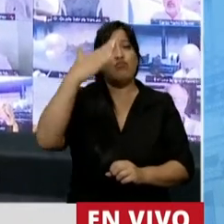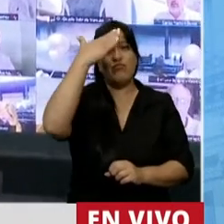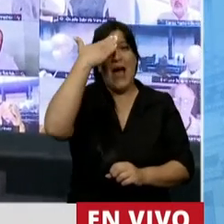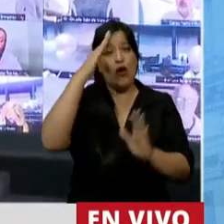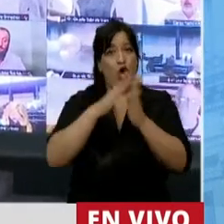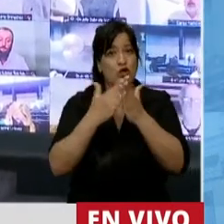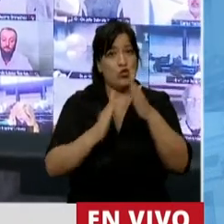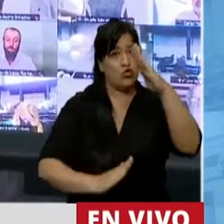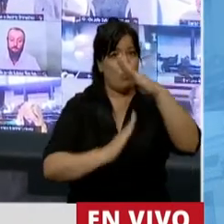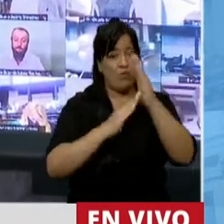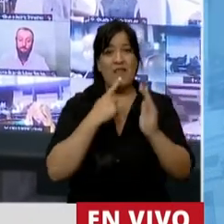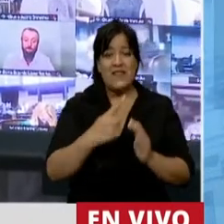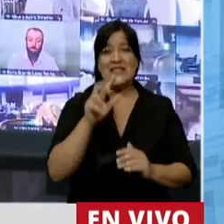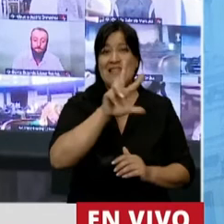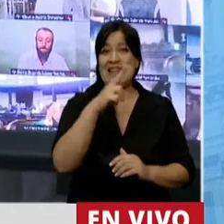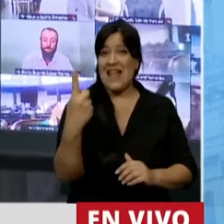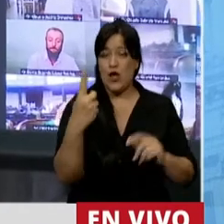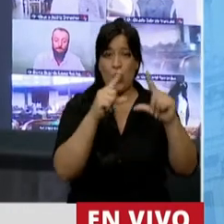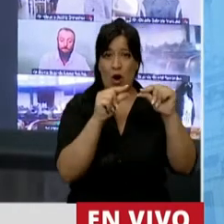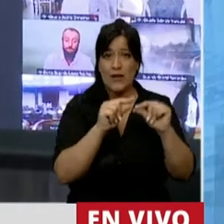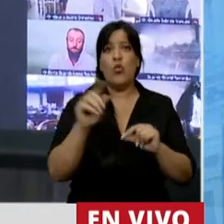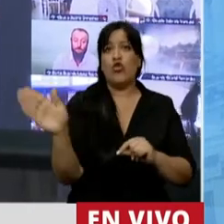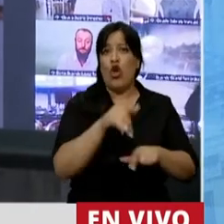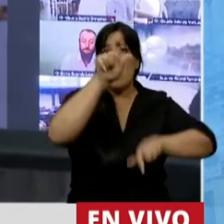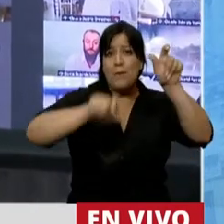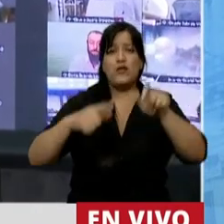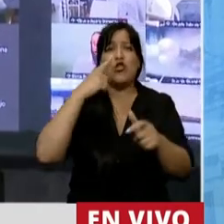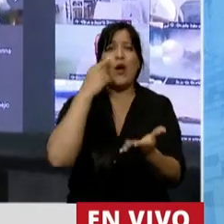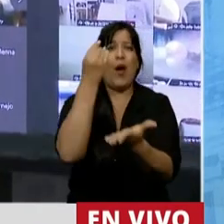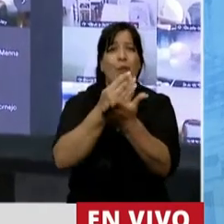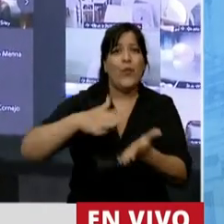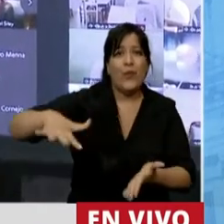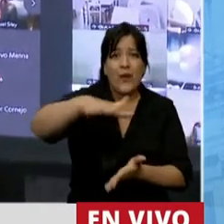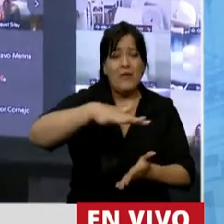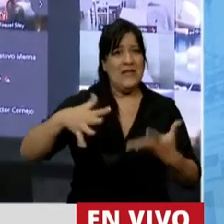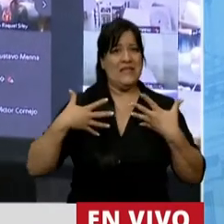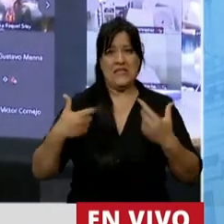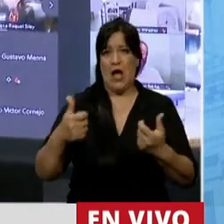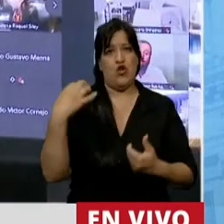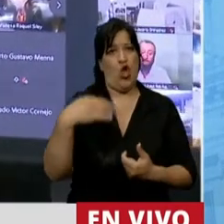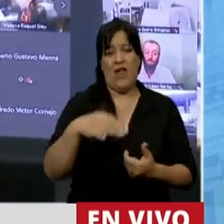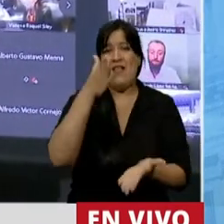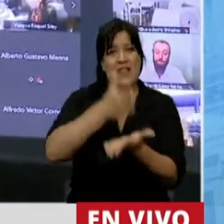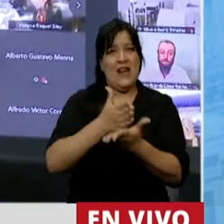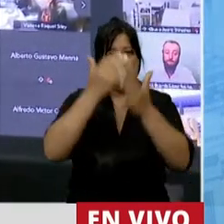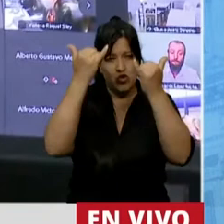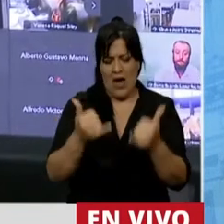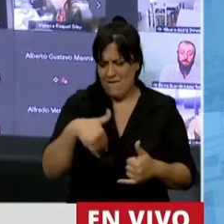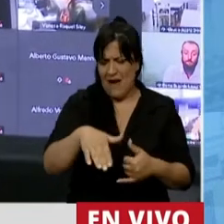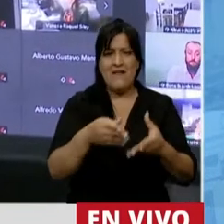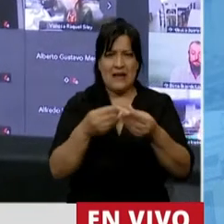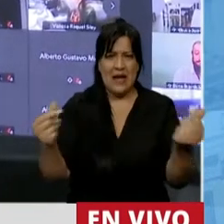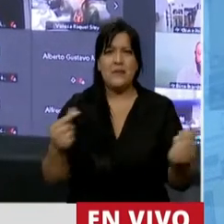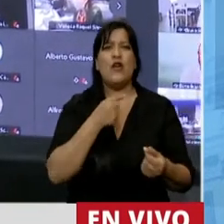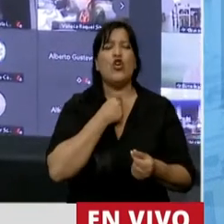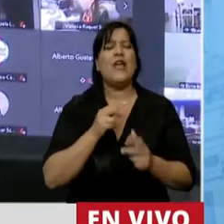establece que todos los ciudadanos tienen derecho a vivir en un ambiente sano. Y para terminar, señor Presidente,